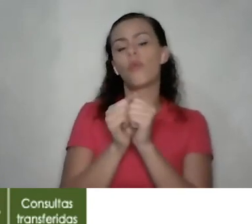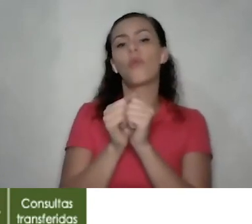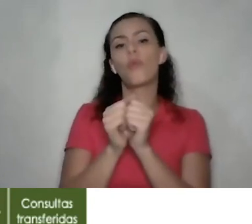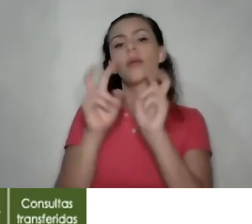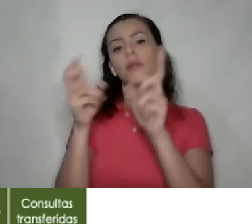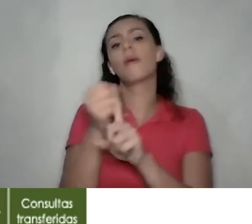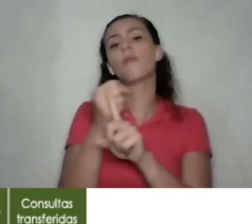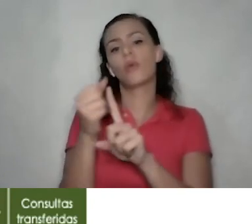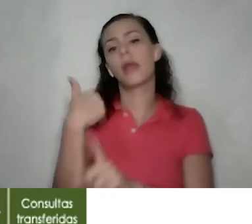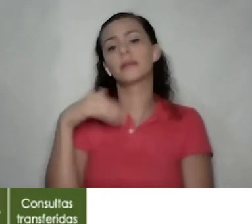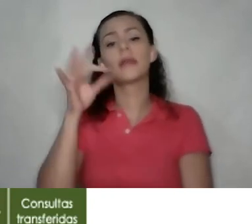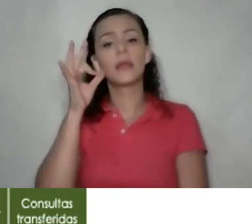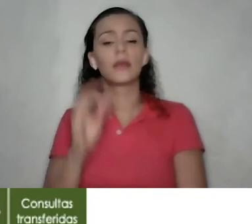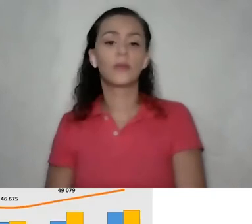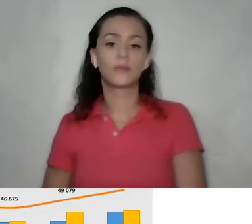violencia de género.